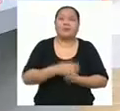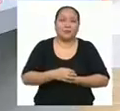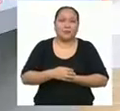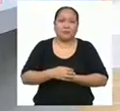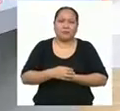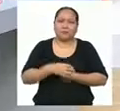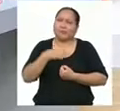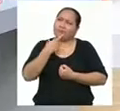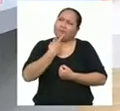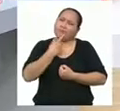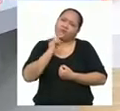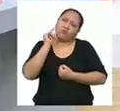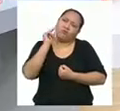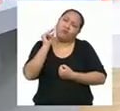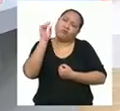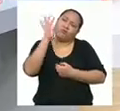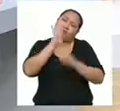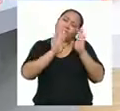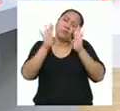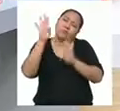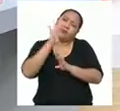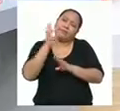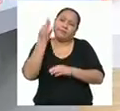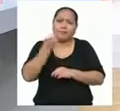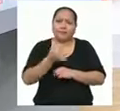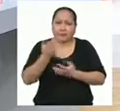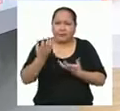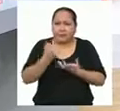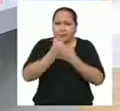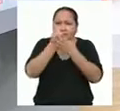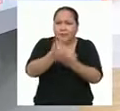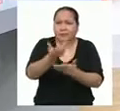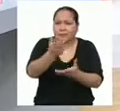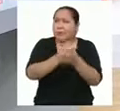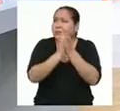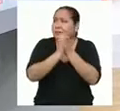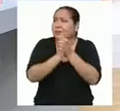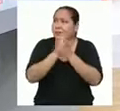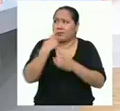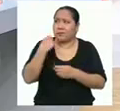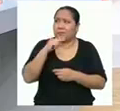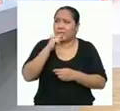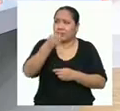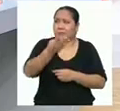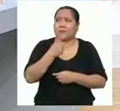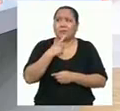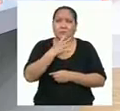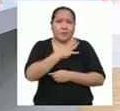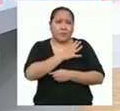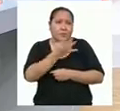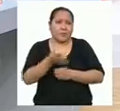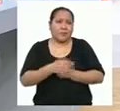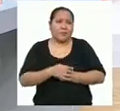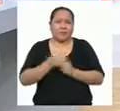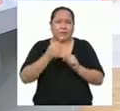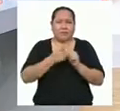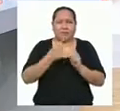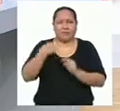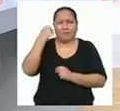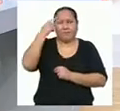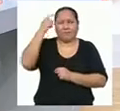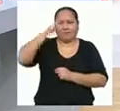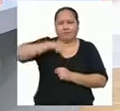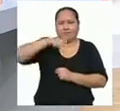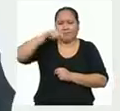Pues, un poco preocupada, en verdad, porque quiero ayudar a mis amigas y amigos de cuarto grado. Pero creo que necesito